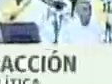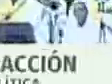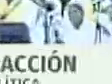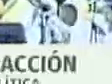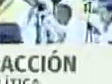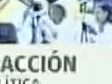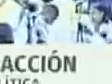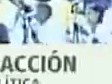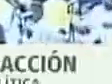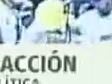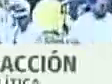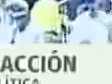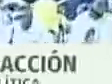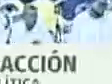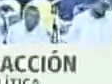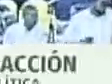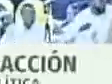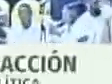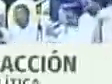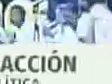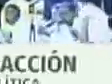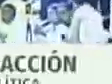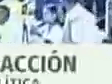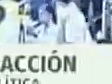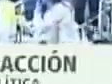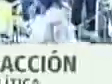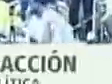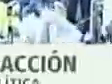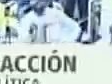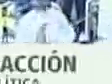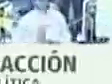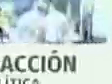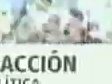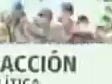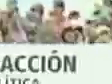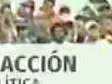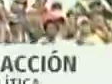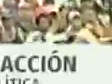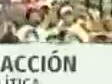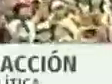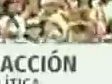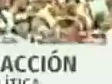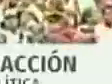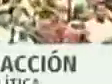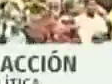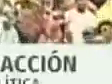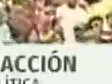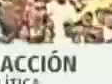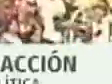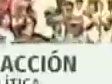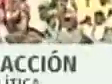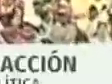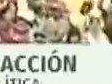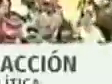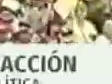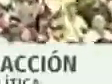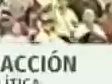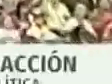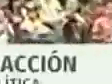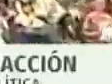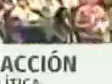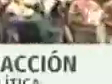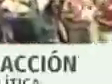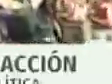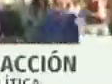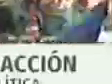también se suma al gran polo patriótico para fortalecer la movilización del voto con